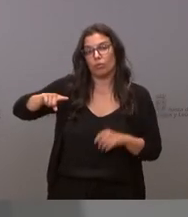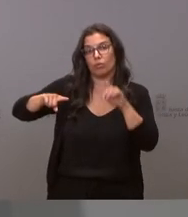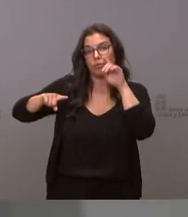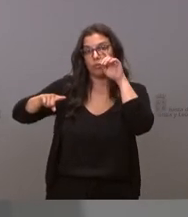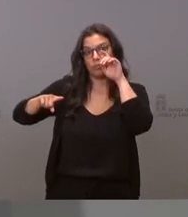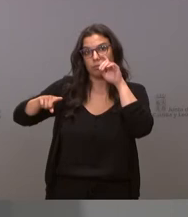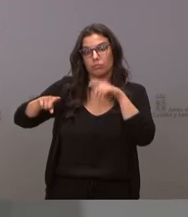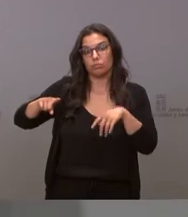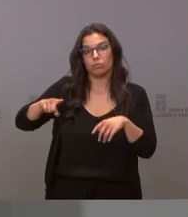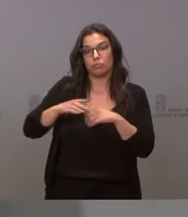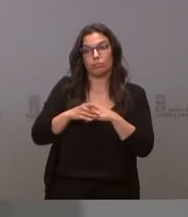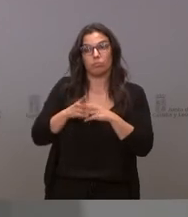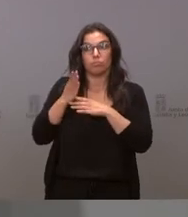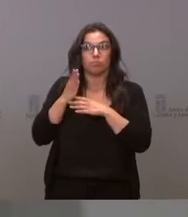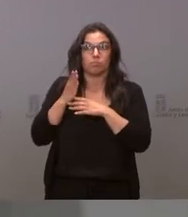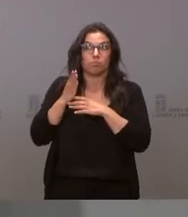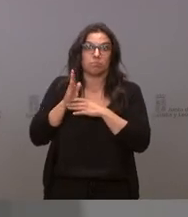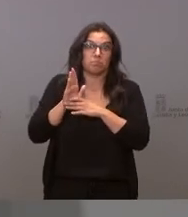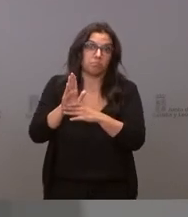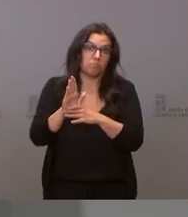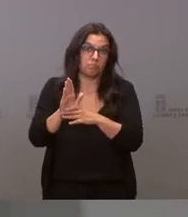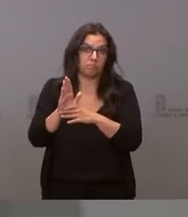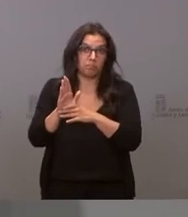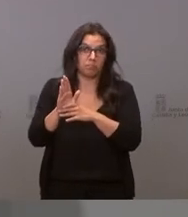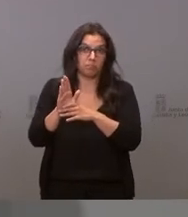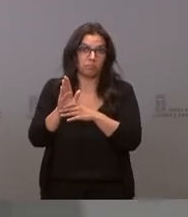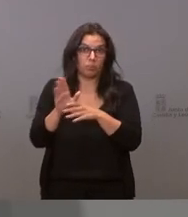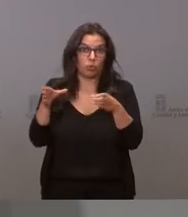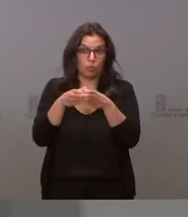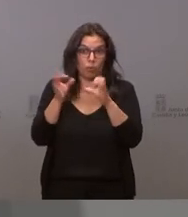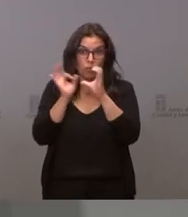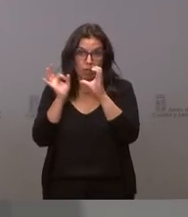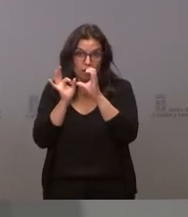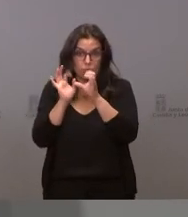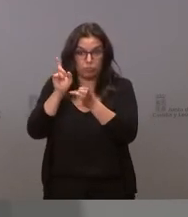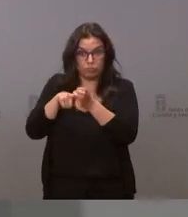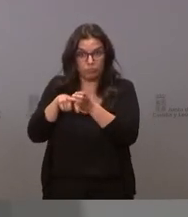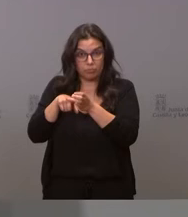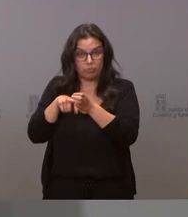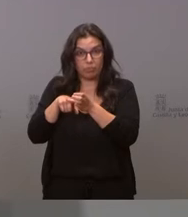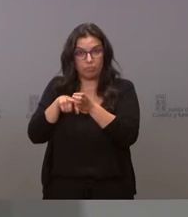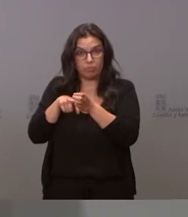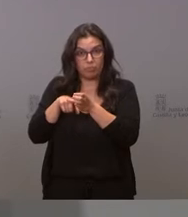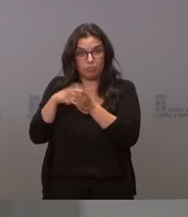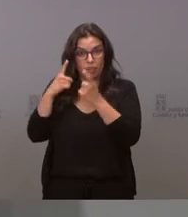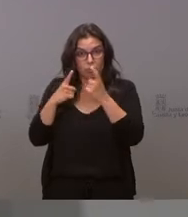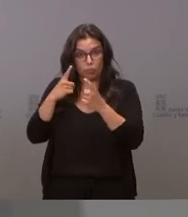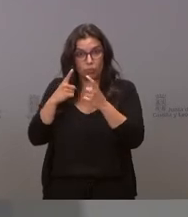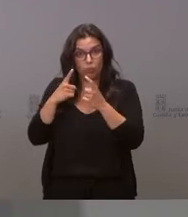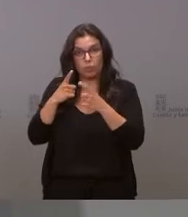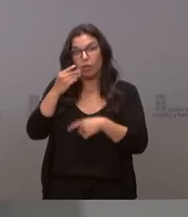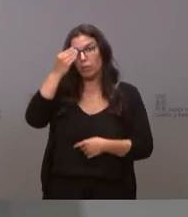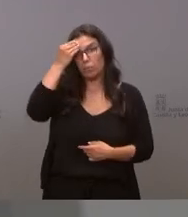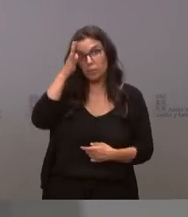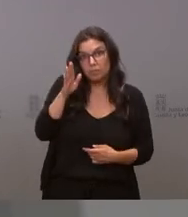presentándose por un partido como Ciudadanos hoy creen que